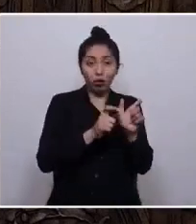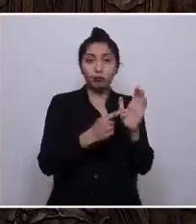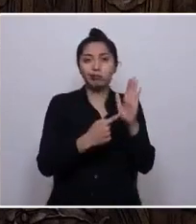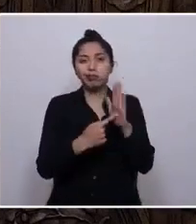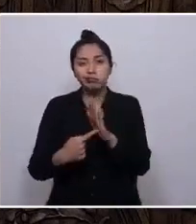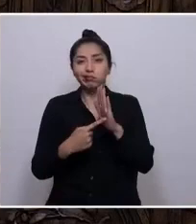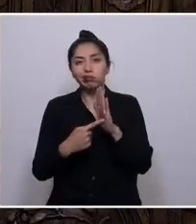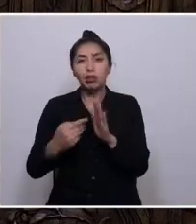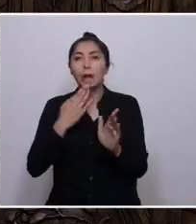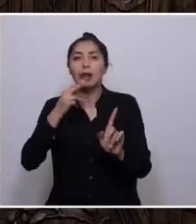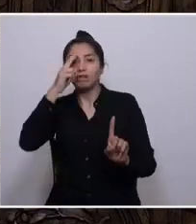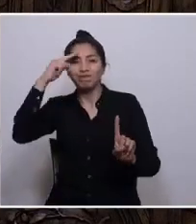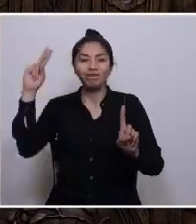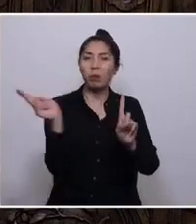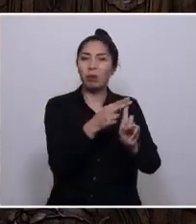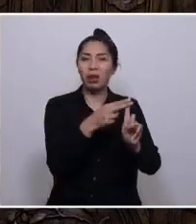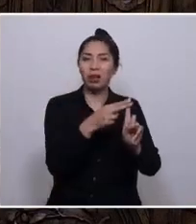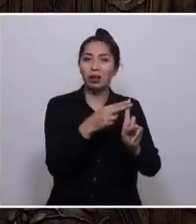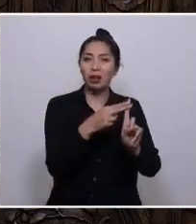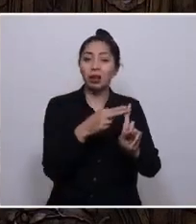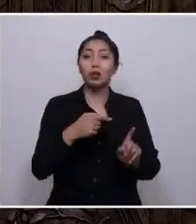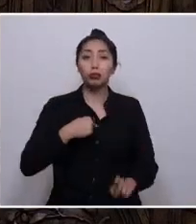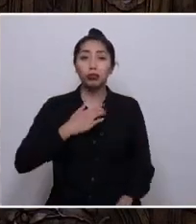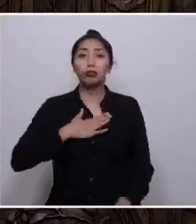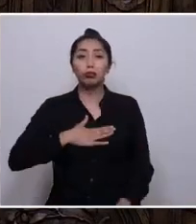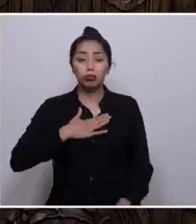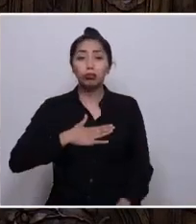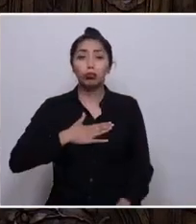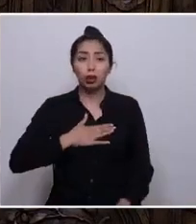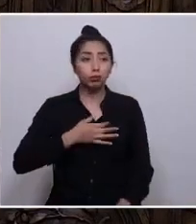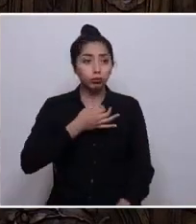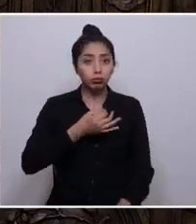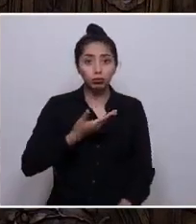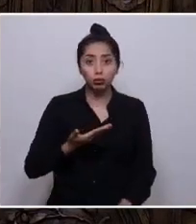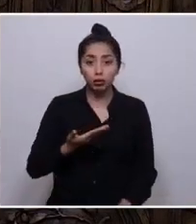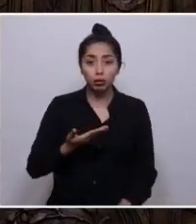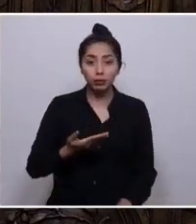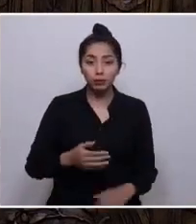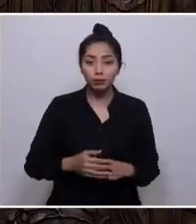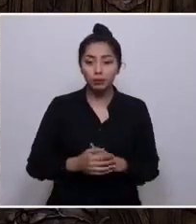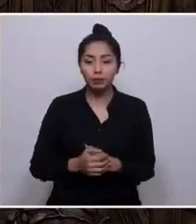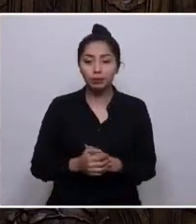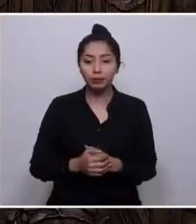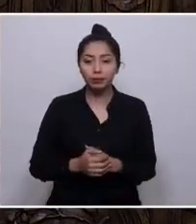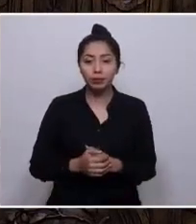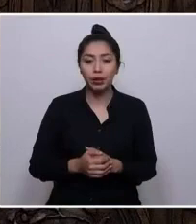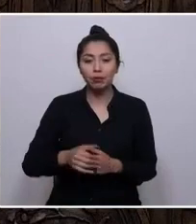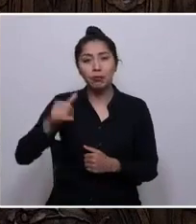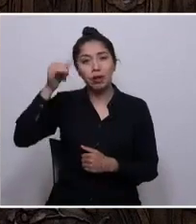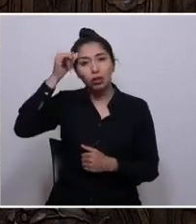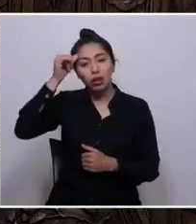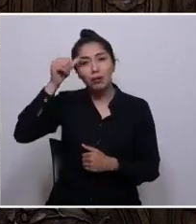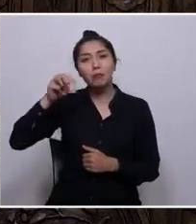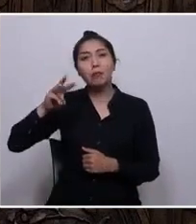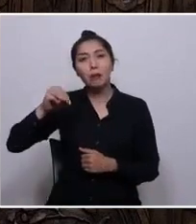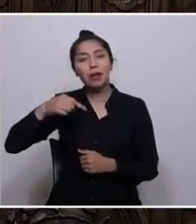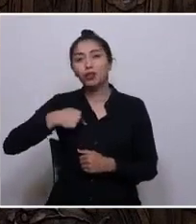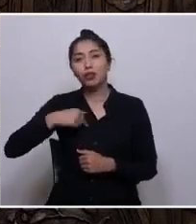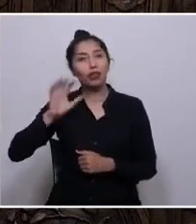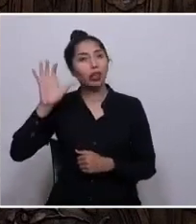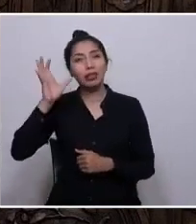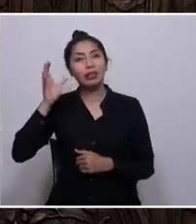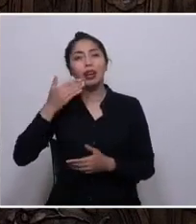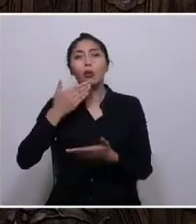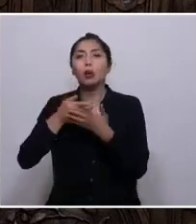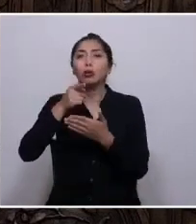estigmatización. Y quiero hacer un excurso. Perdóname, papá, por no entenderte o no tuviste